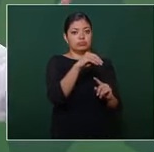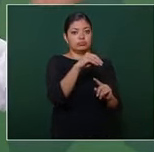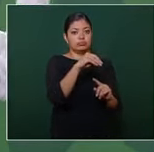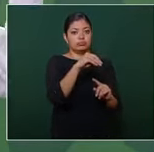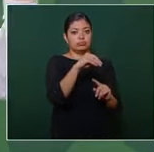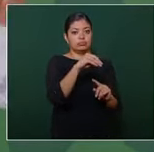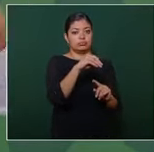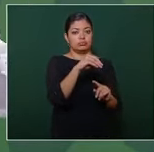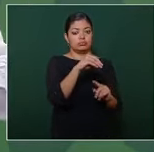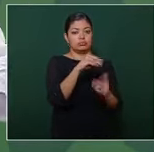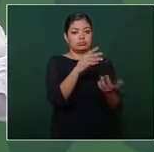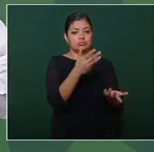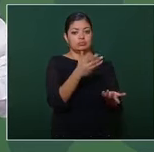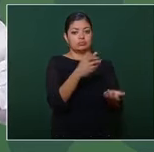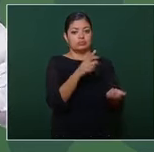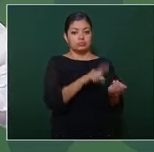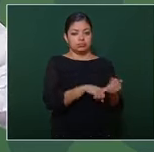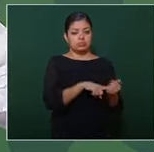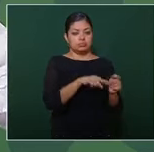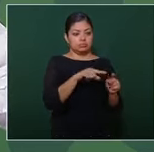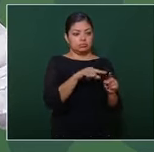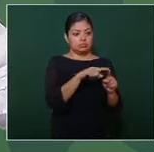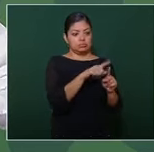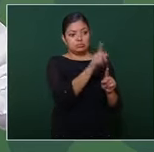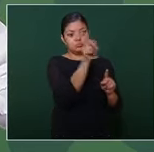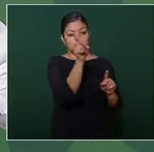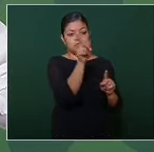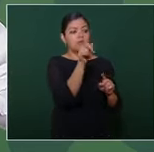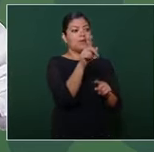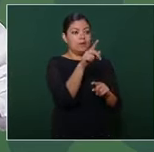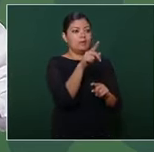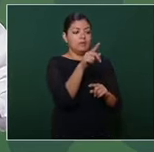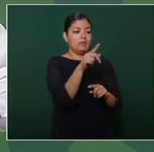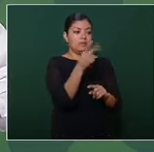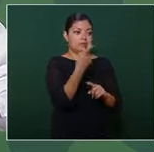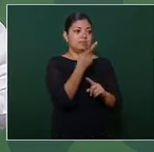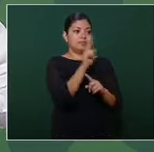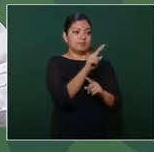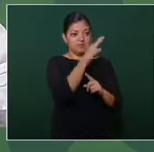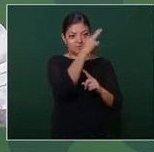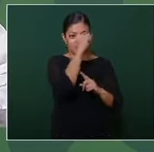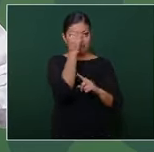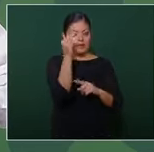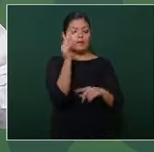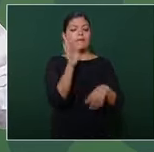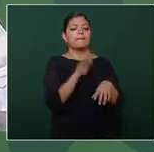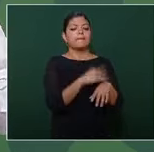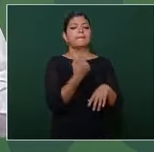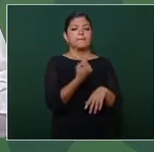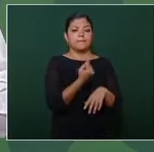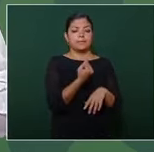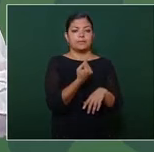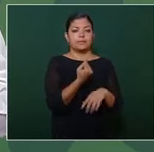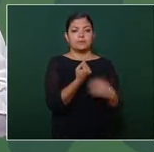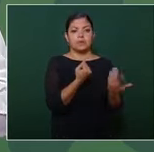toda la cosa que es Vallarta y Nayarit porque vamos a dejar